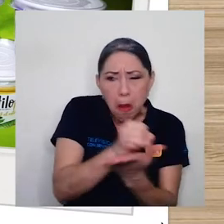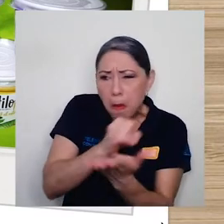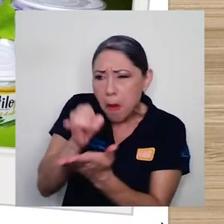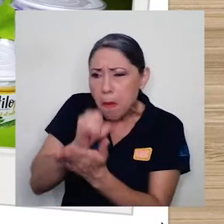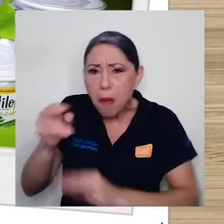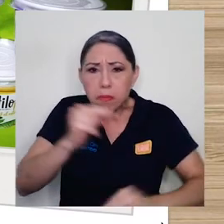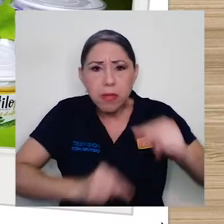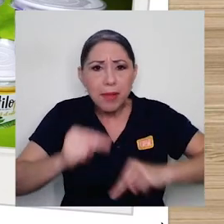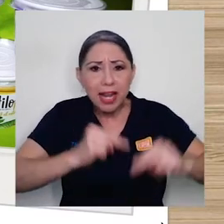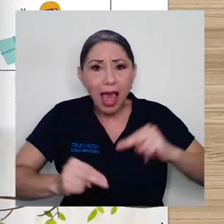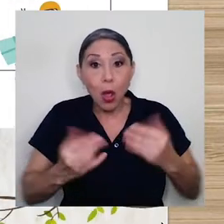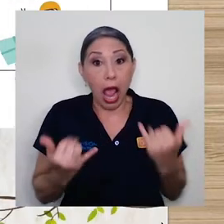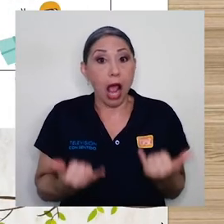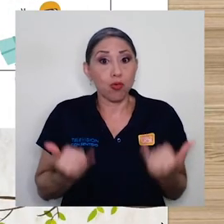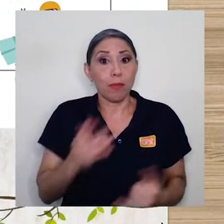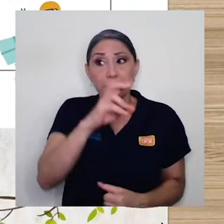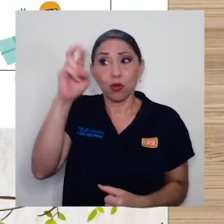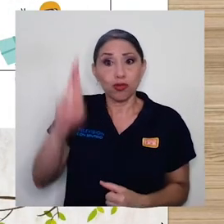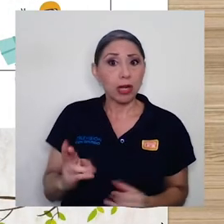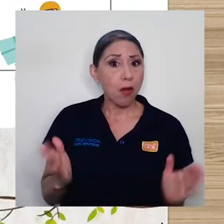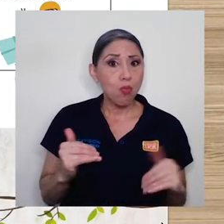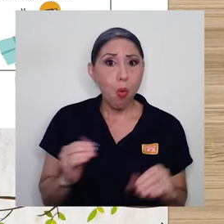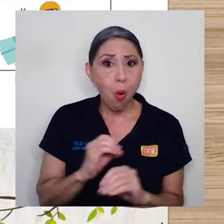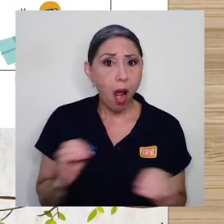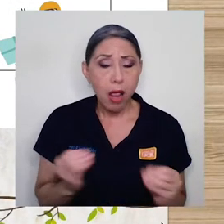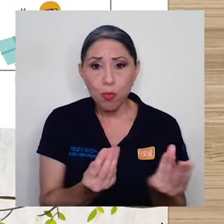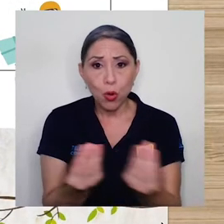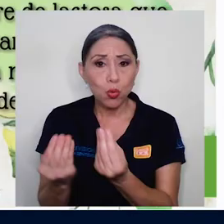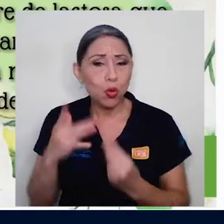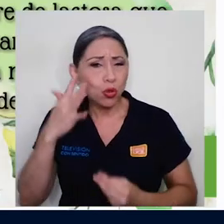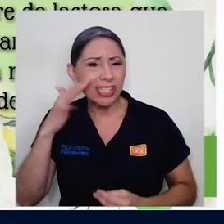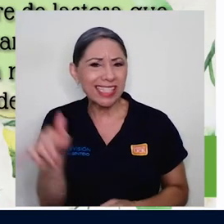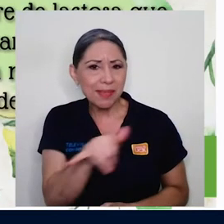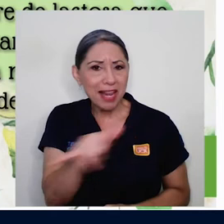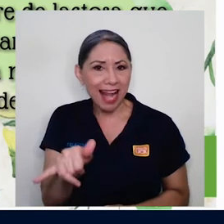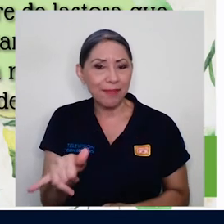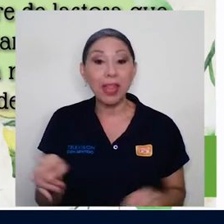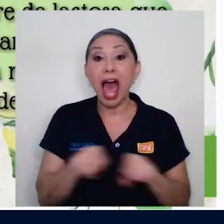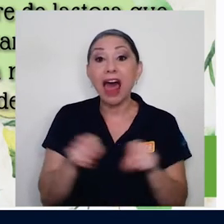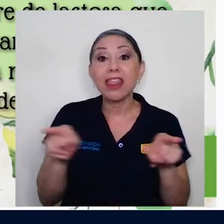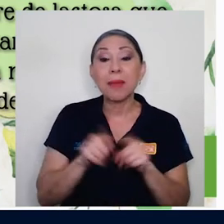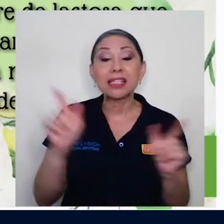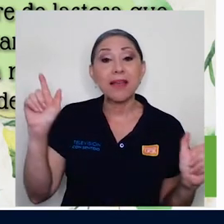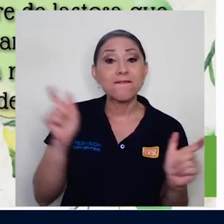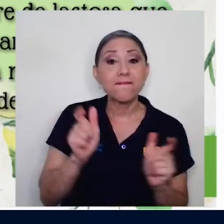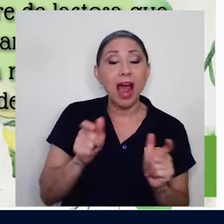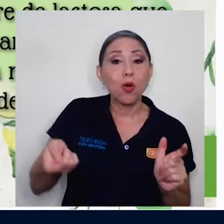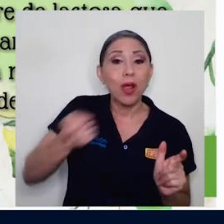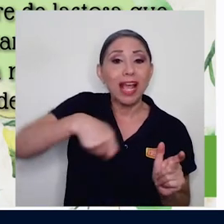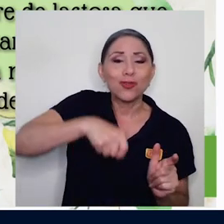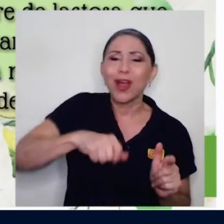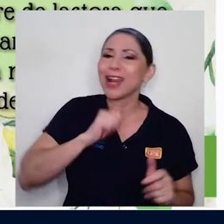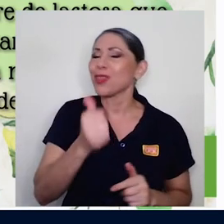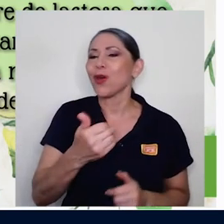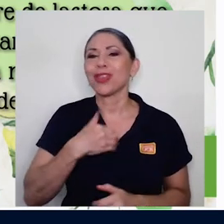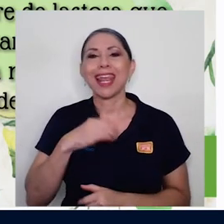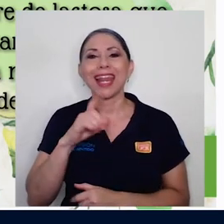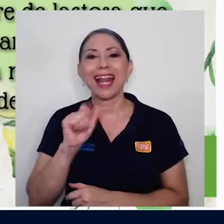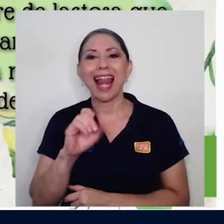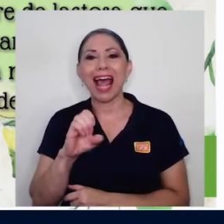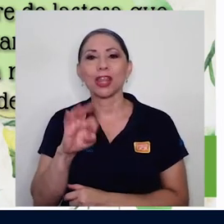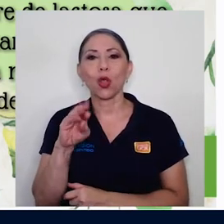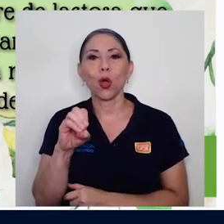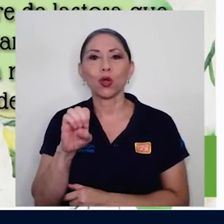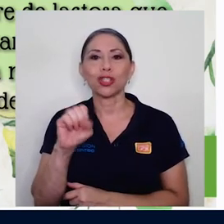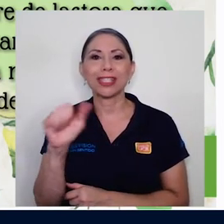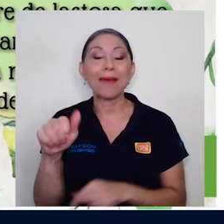y actualmente en Costa Rica no existe un producto similar. Además de ser bajo en azúcar, es libre de lactosa y apto para